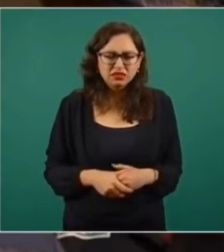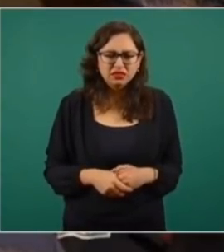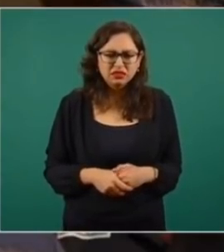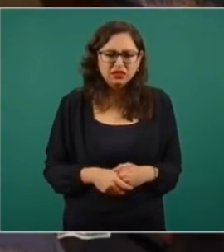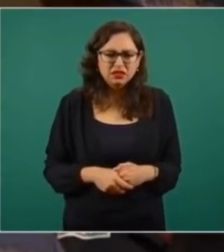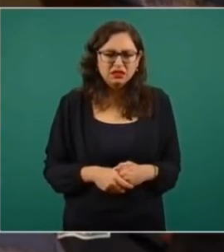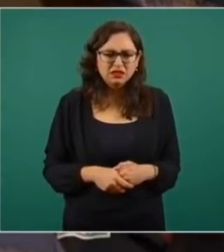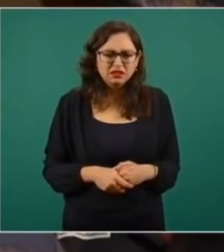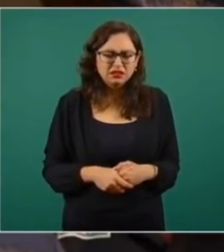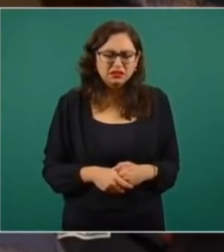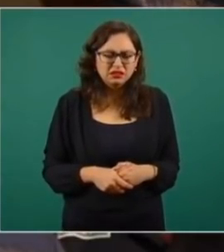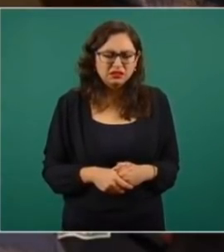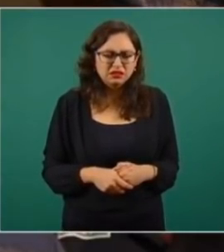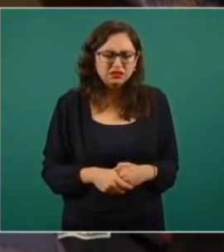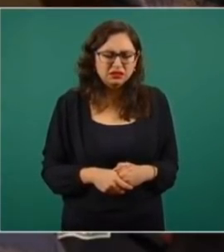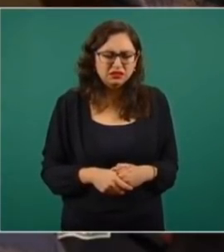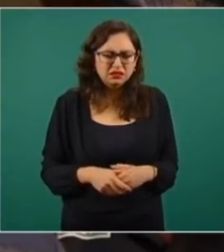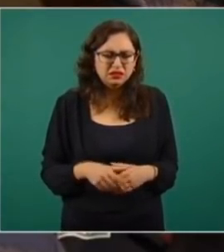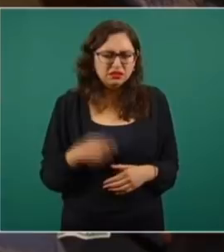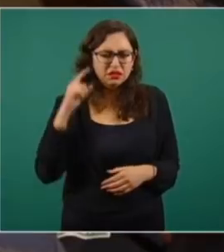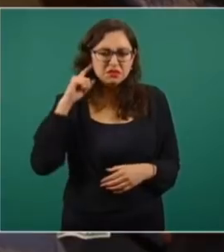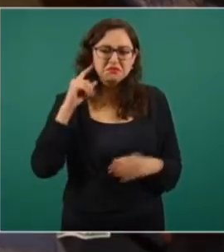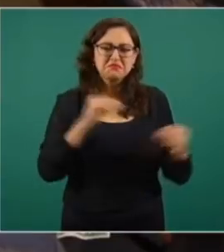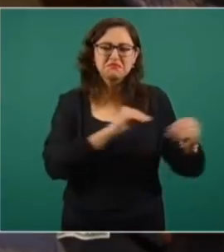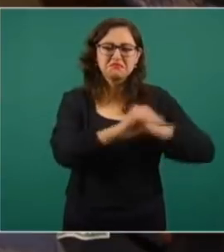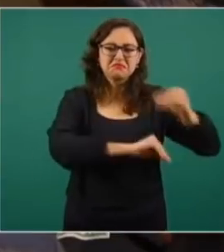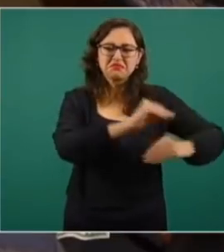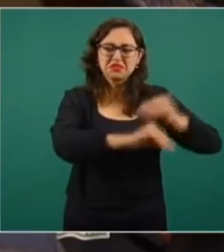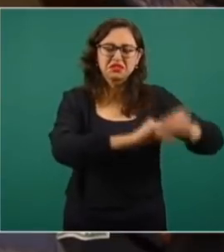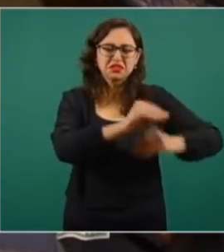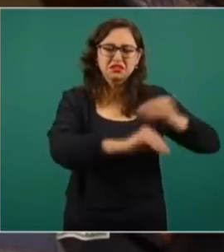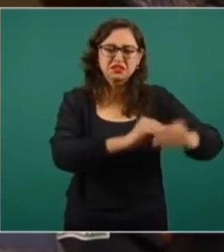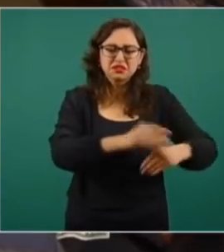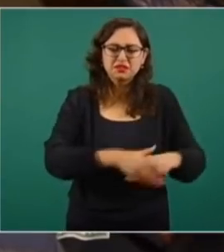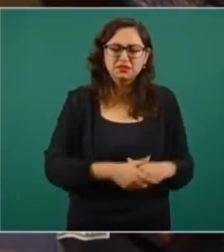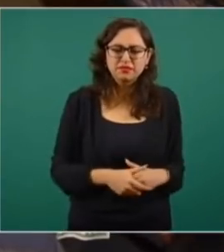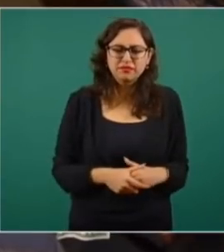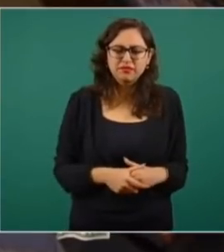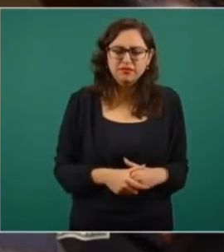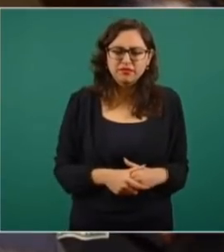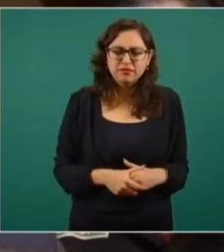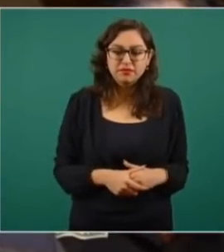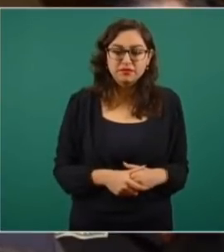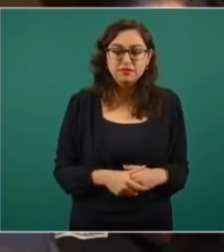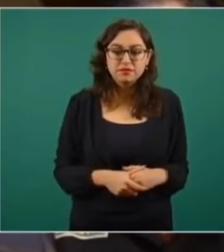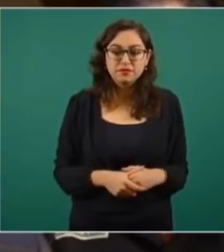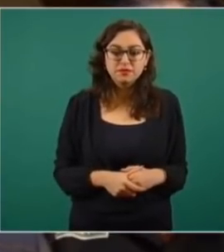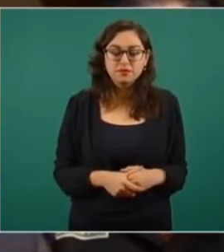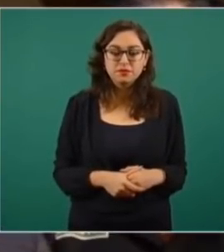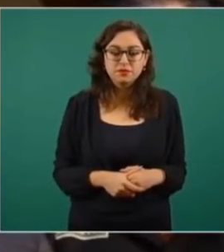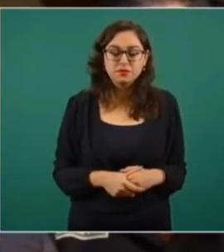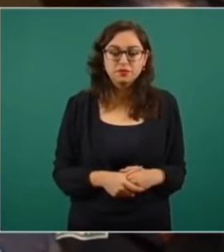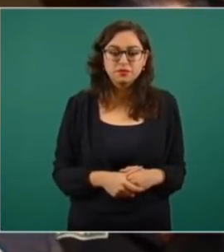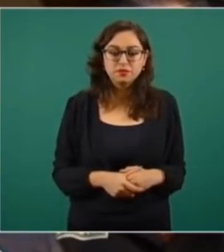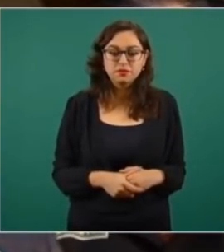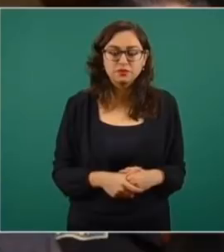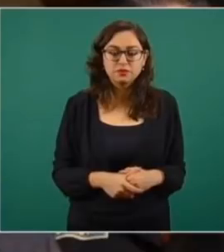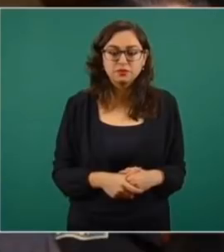Gente, que poco hombre eres. Y que poco profesionista eres. fue orden de directa de mi jefe en México. Te me pico.